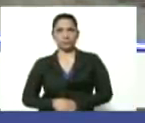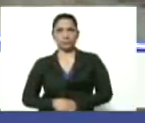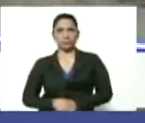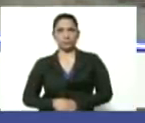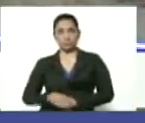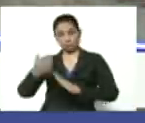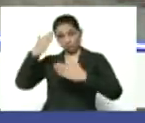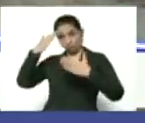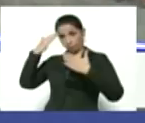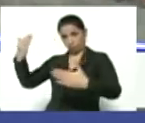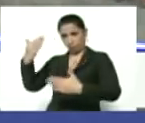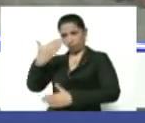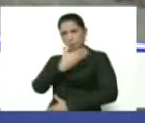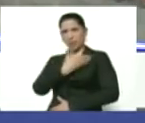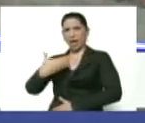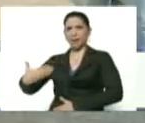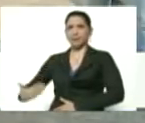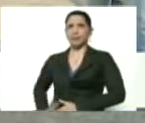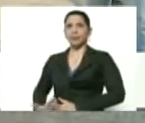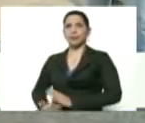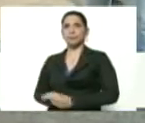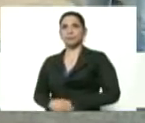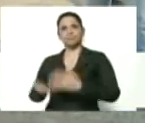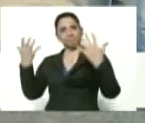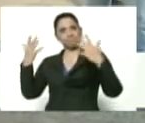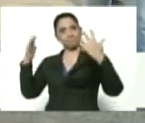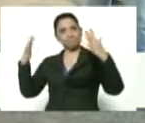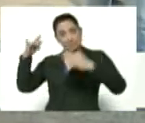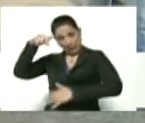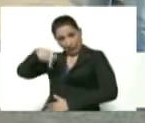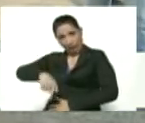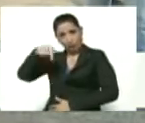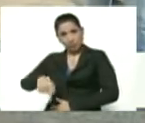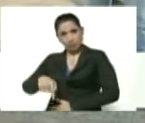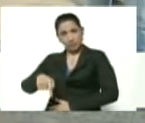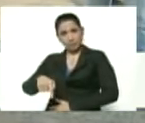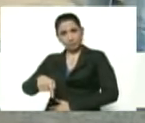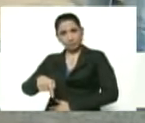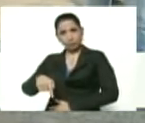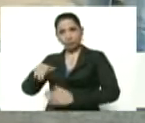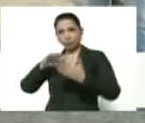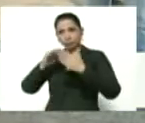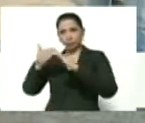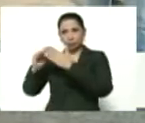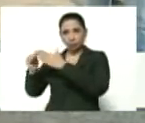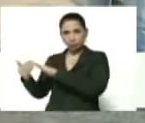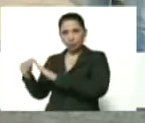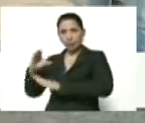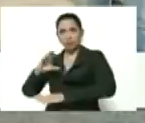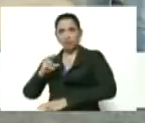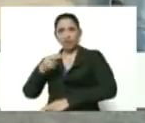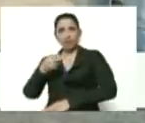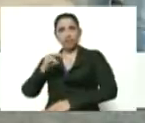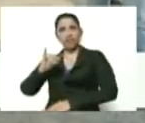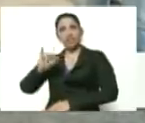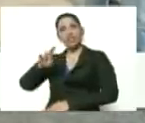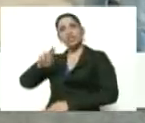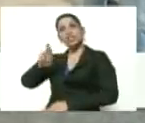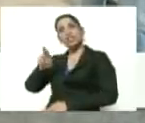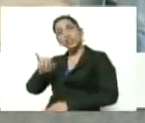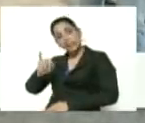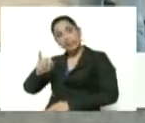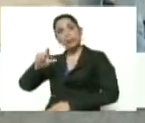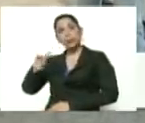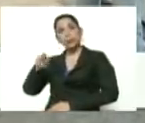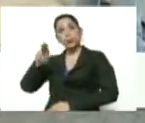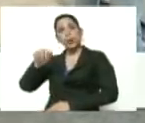¡Saludos, presidente! Desde acá, de la comuna de Chiriguare, municipio